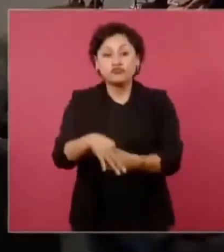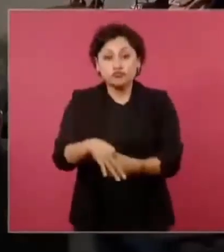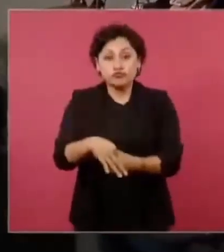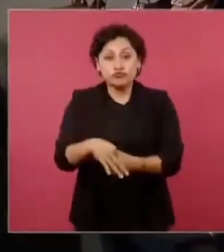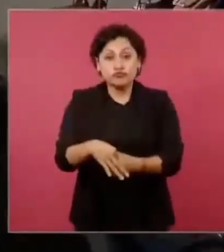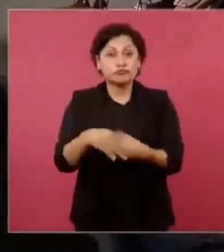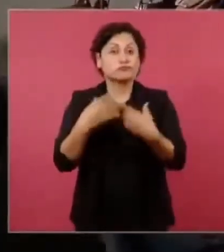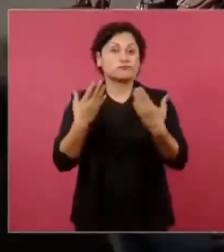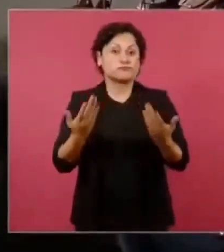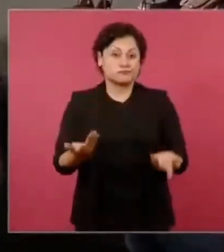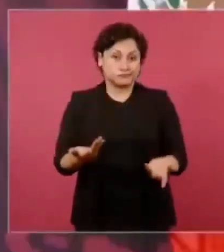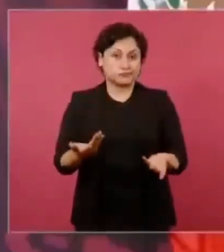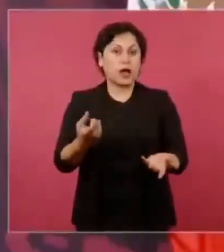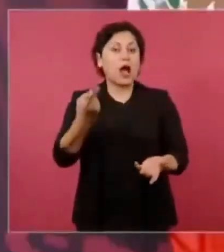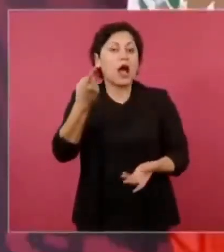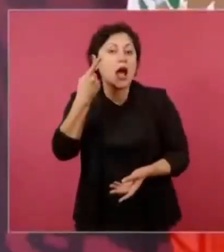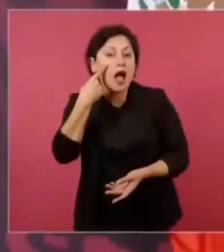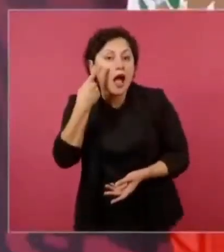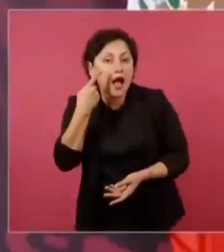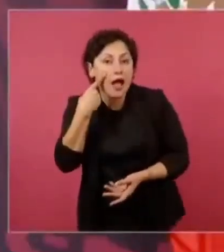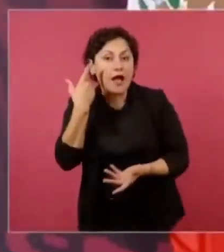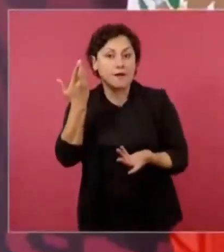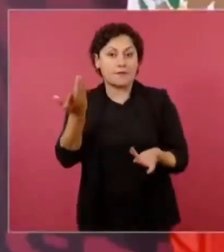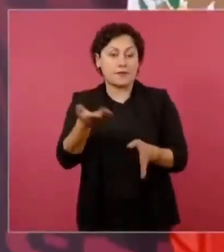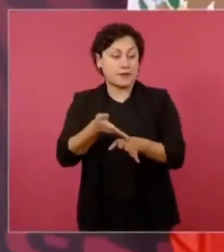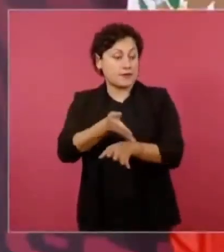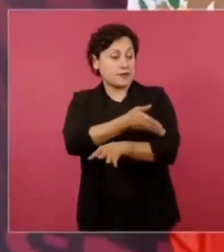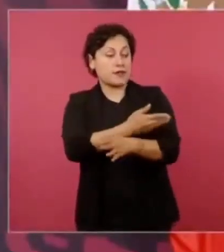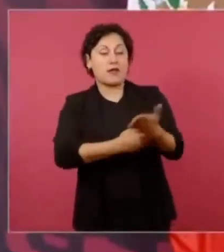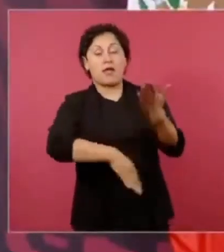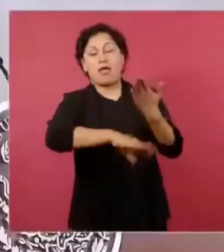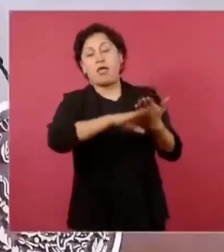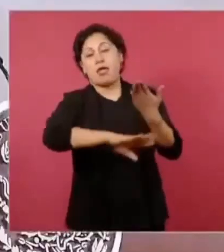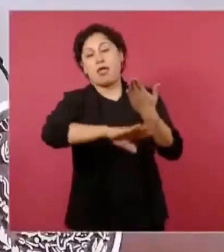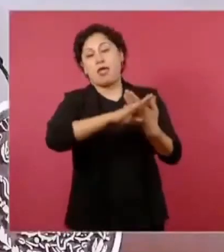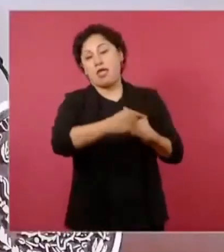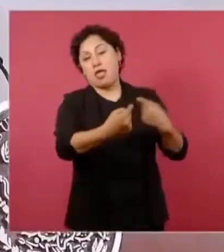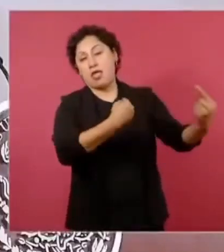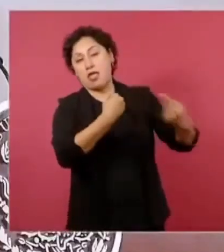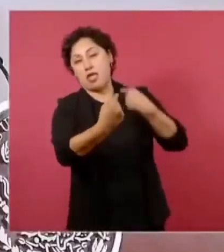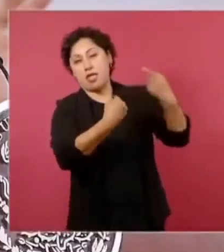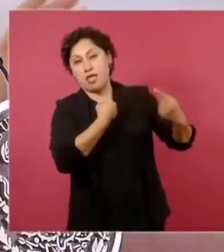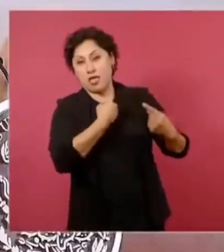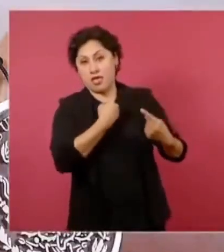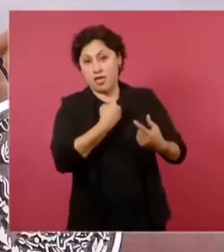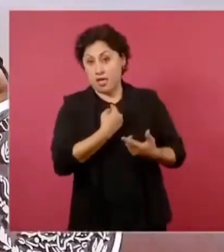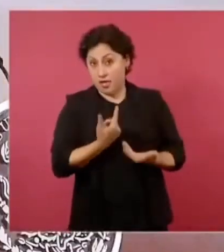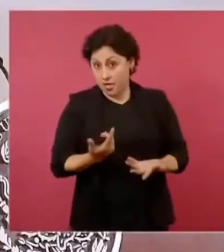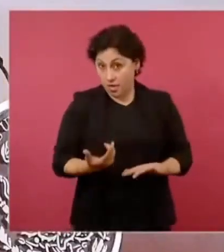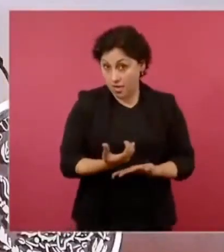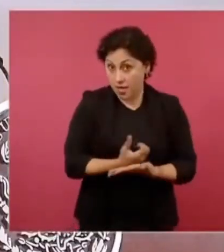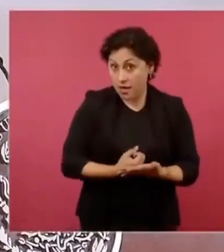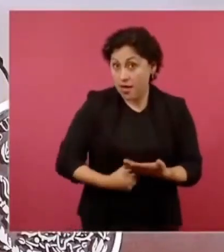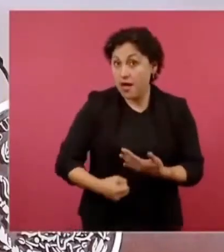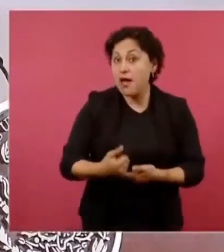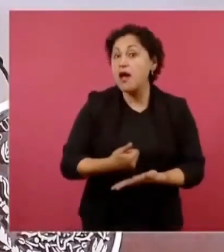¿funcionó la guerra sucia?, eso es lo que vamos a ver.